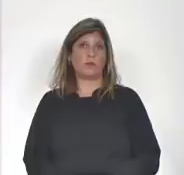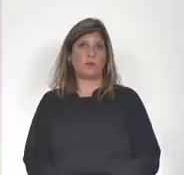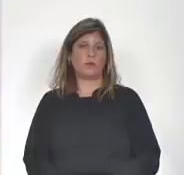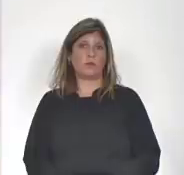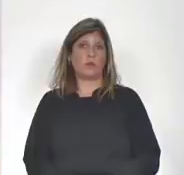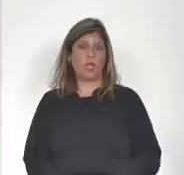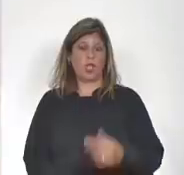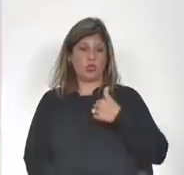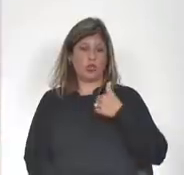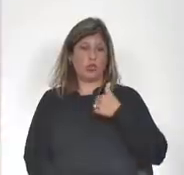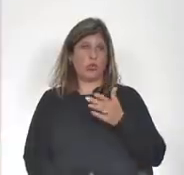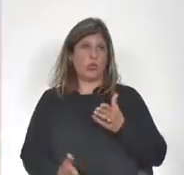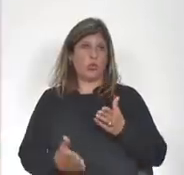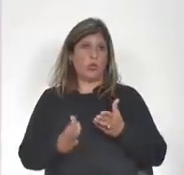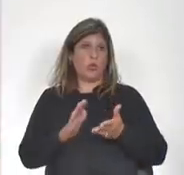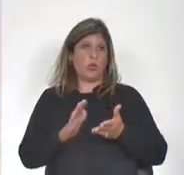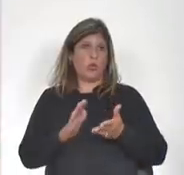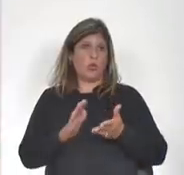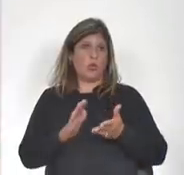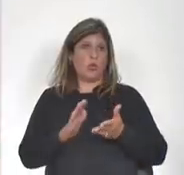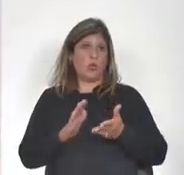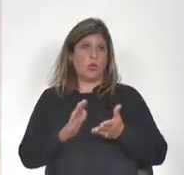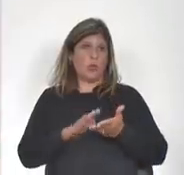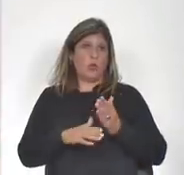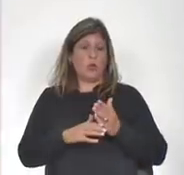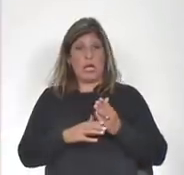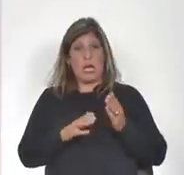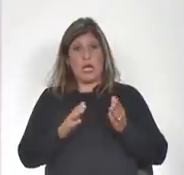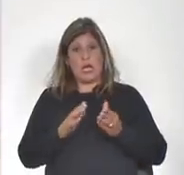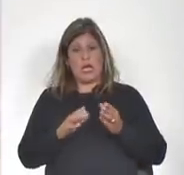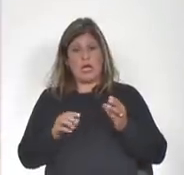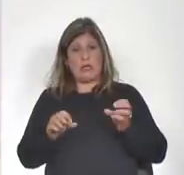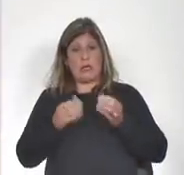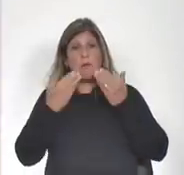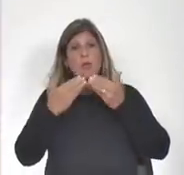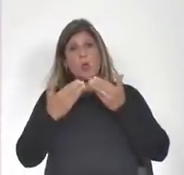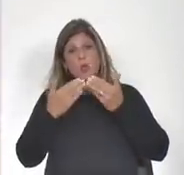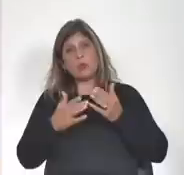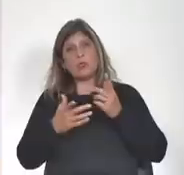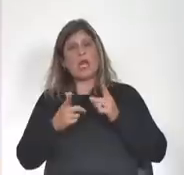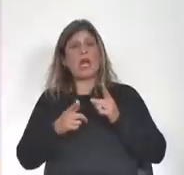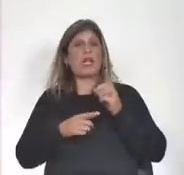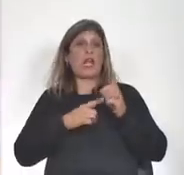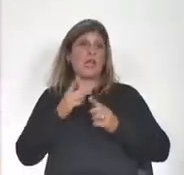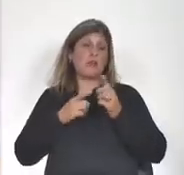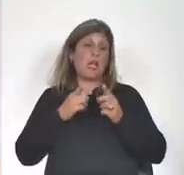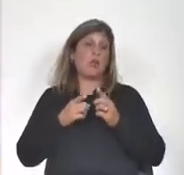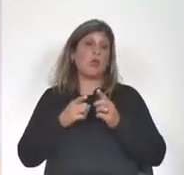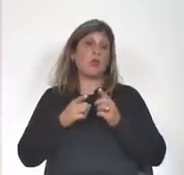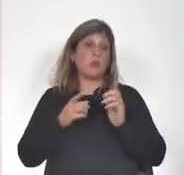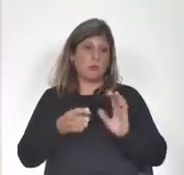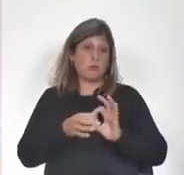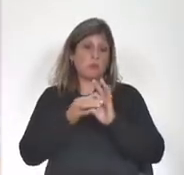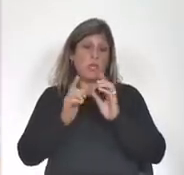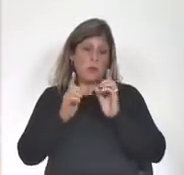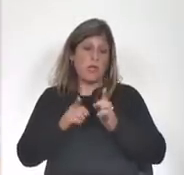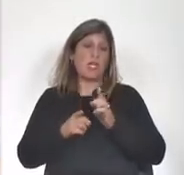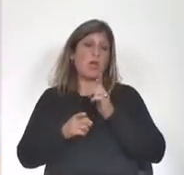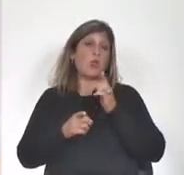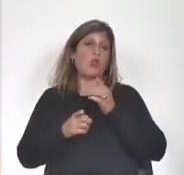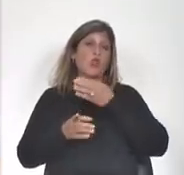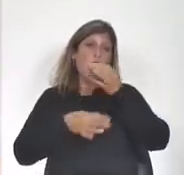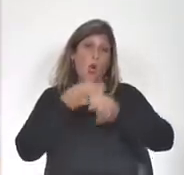yo voy a pasar a formular las preguntas y junto con las preguntas hacer algunos comentarios